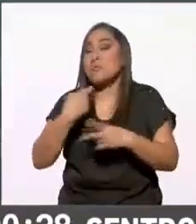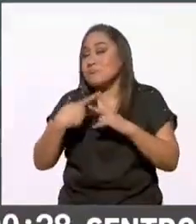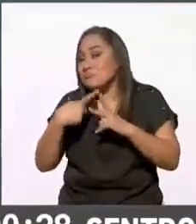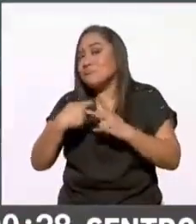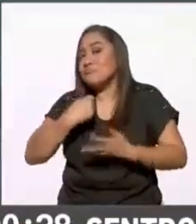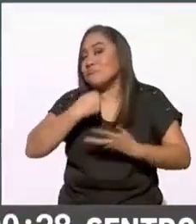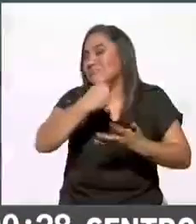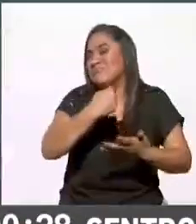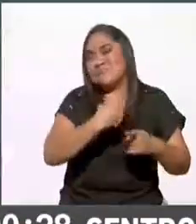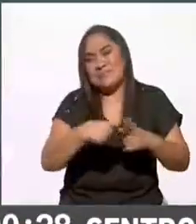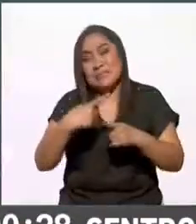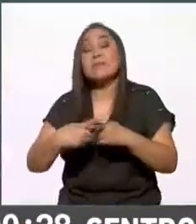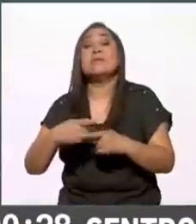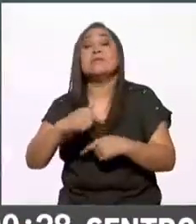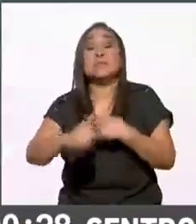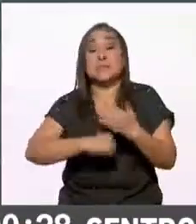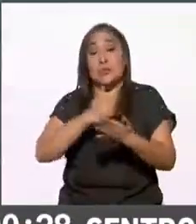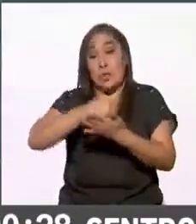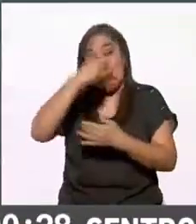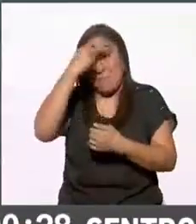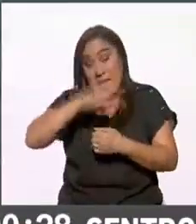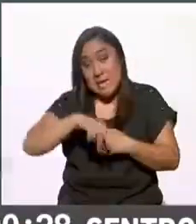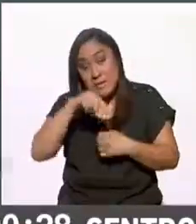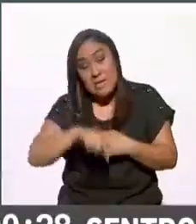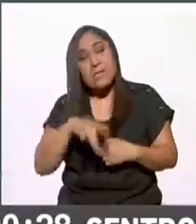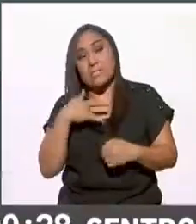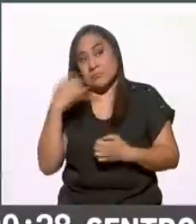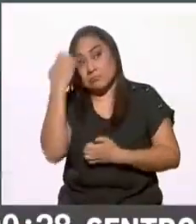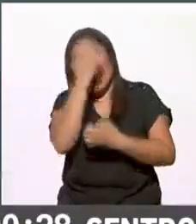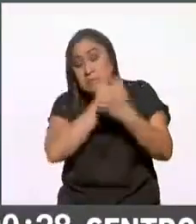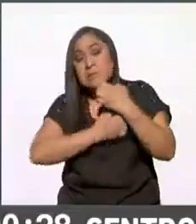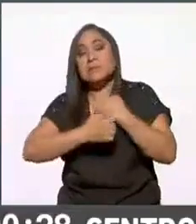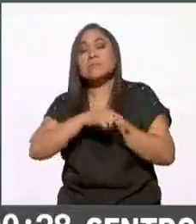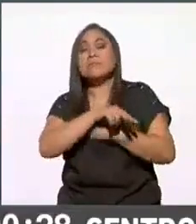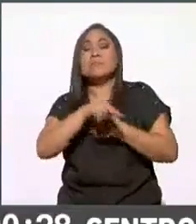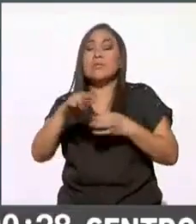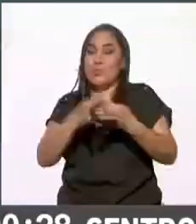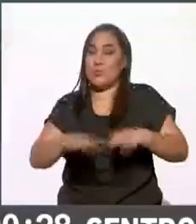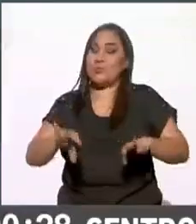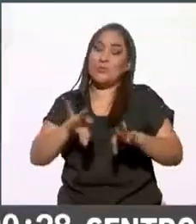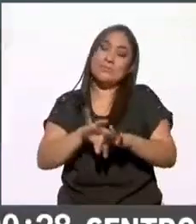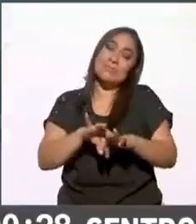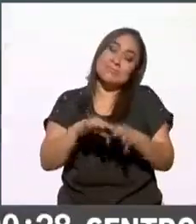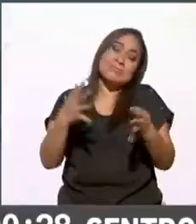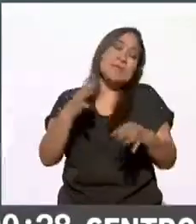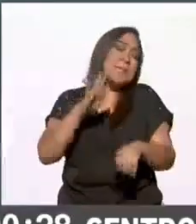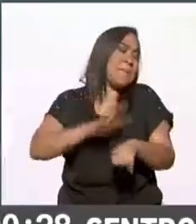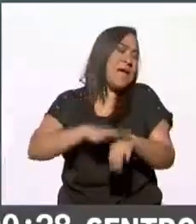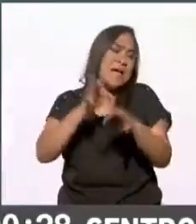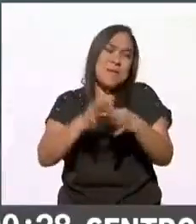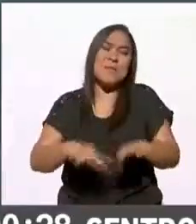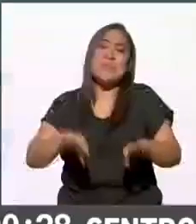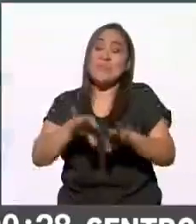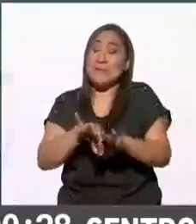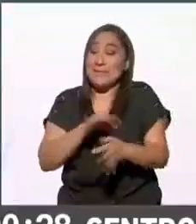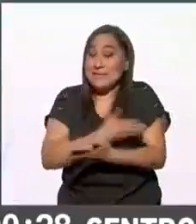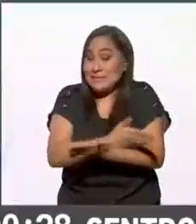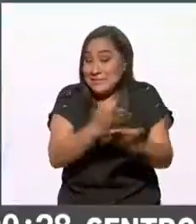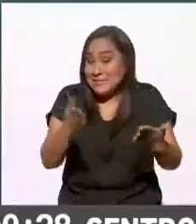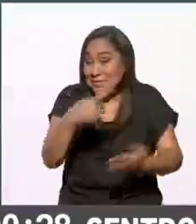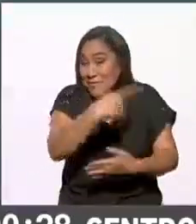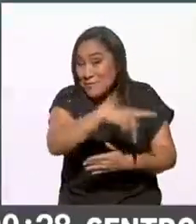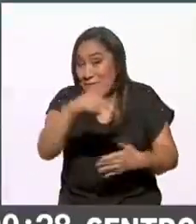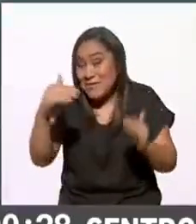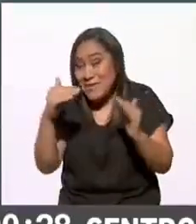demás en el distrito federal también habrá que hacer un balance importante y sobre todo lo más importante es que ustedes en casa